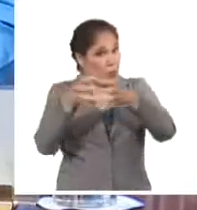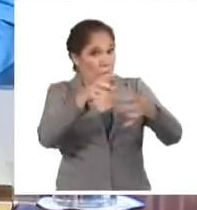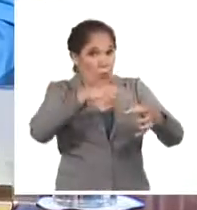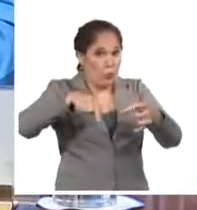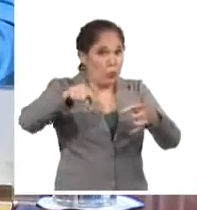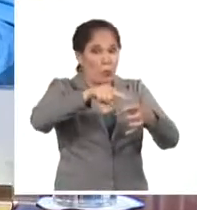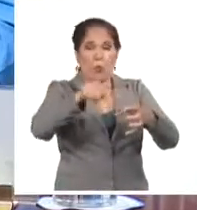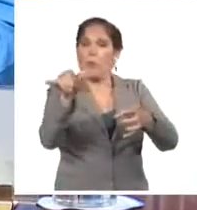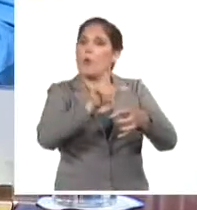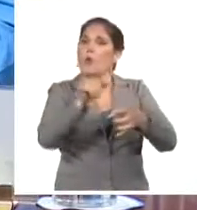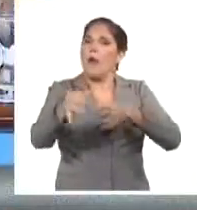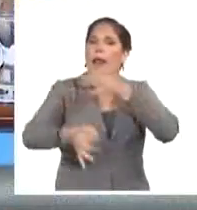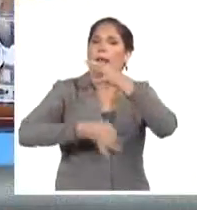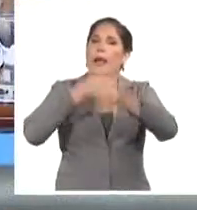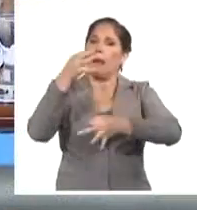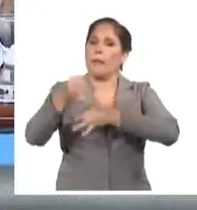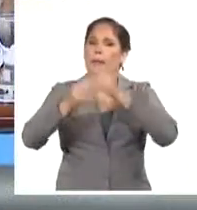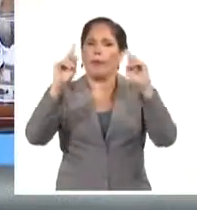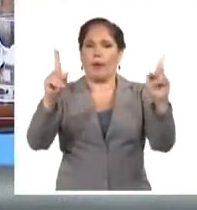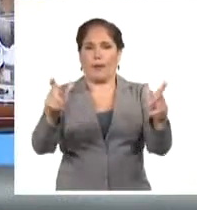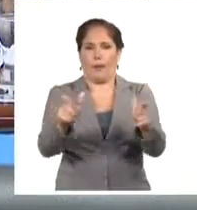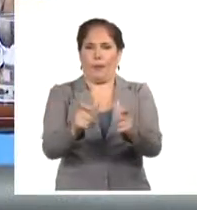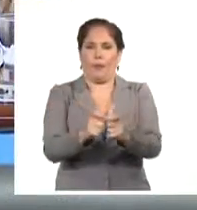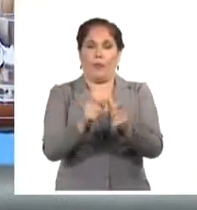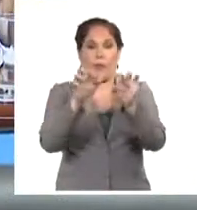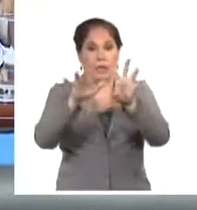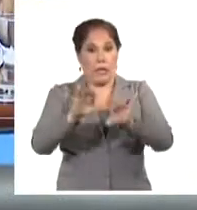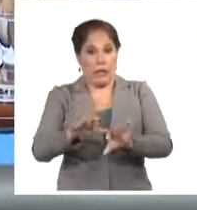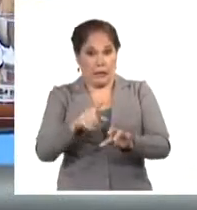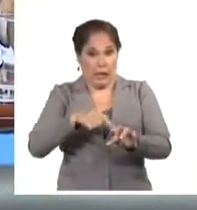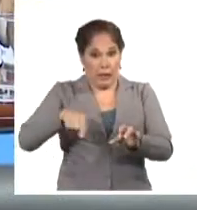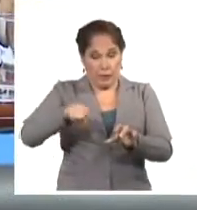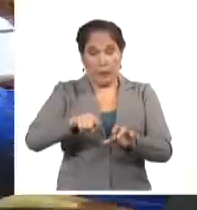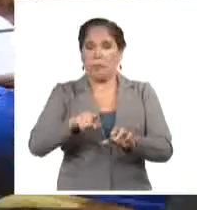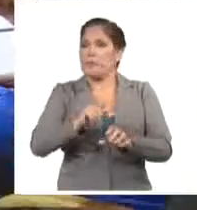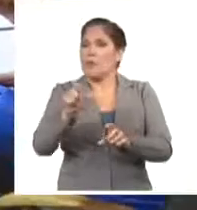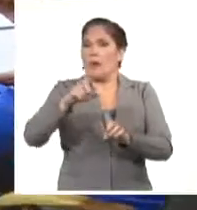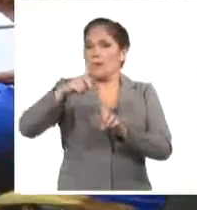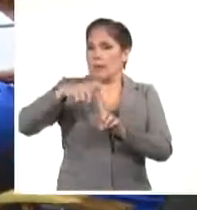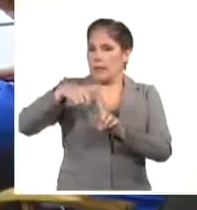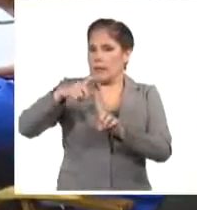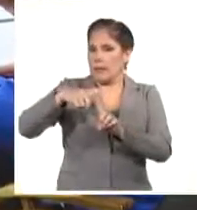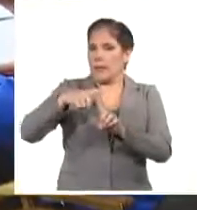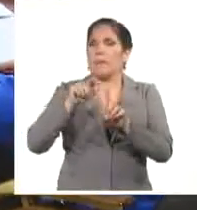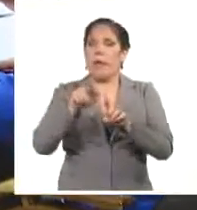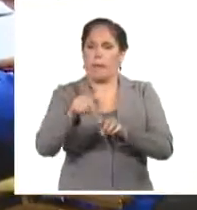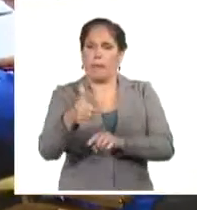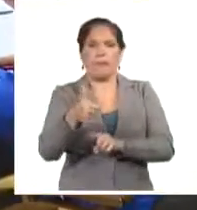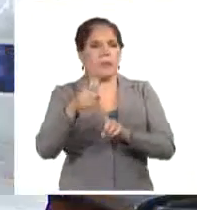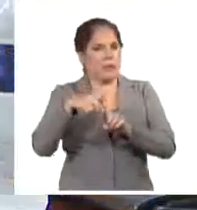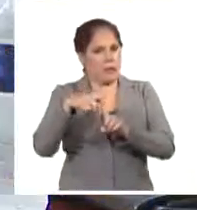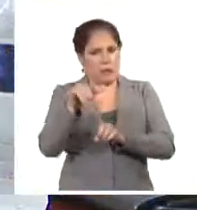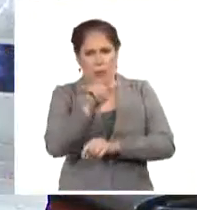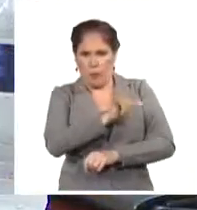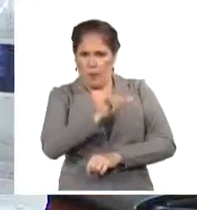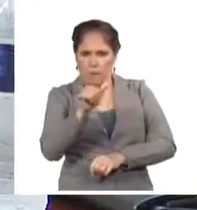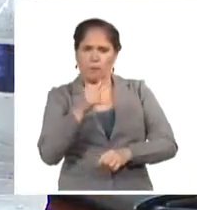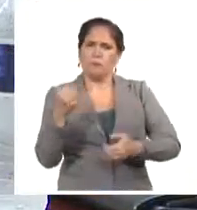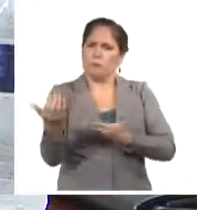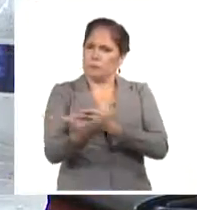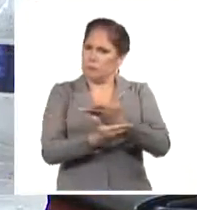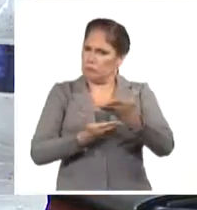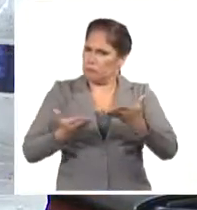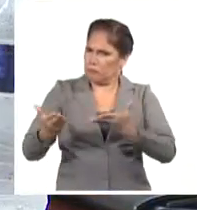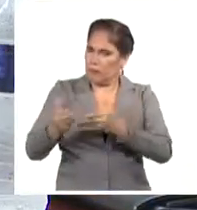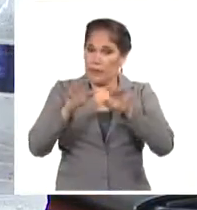también sostuvieron un encuentro con el secretariado ampliado de la Central de Trabajadores de Cuba. En el intercambio,